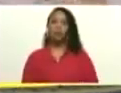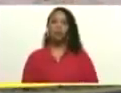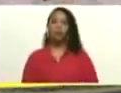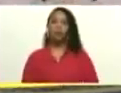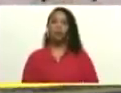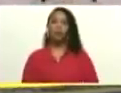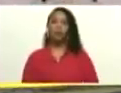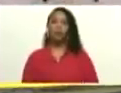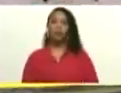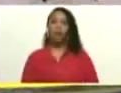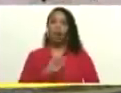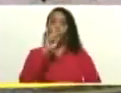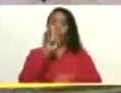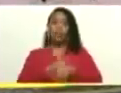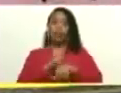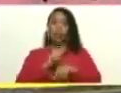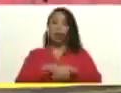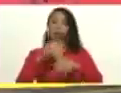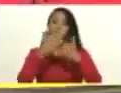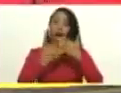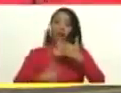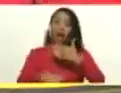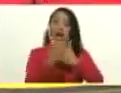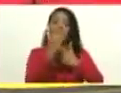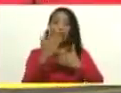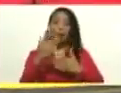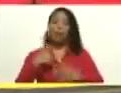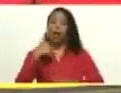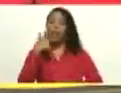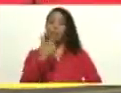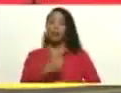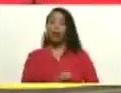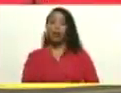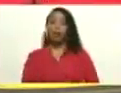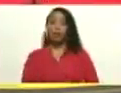es un tiempo de avanti, para decirlo en italiano, pues,